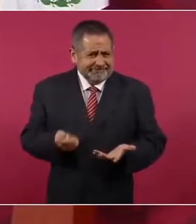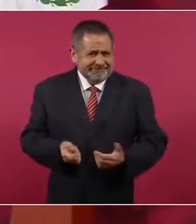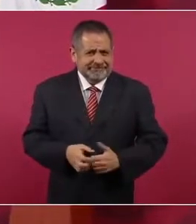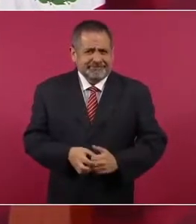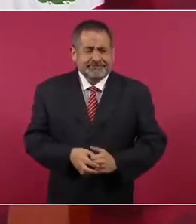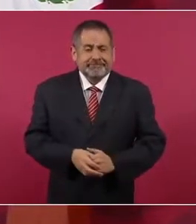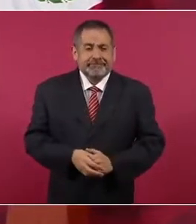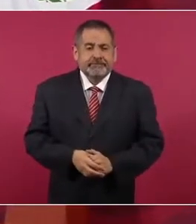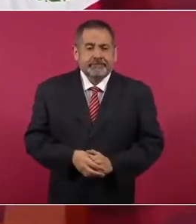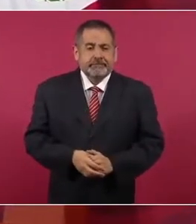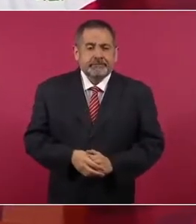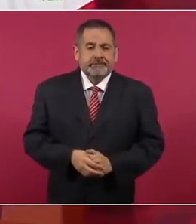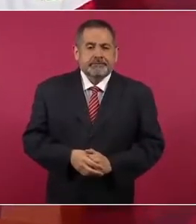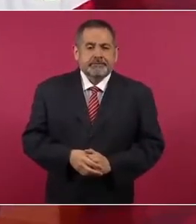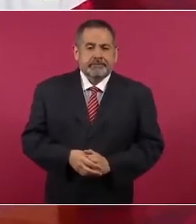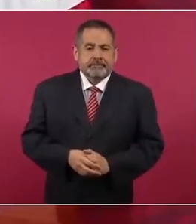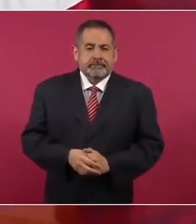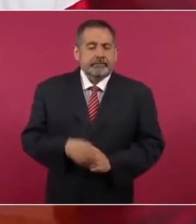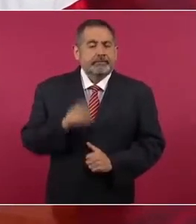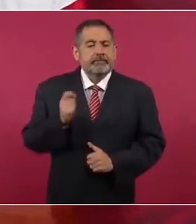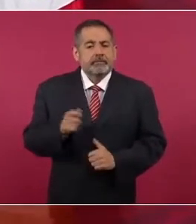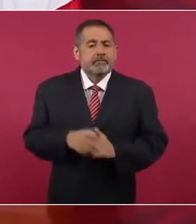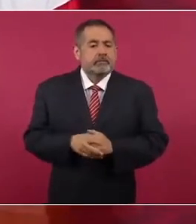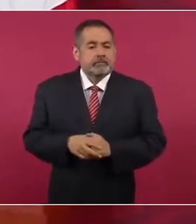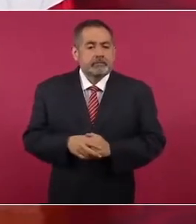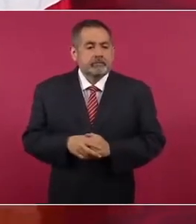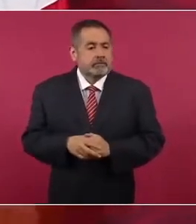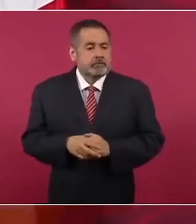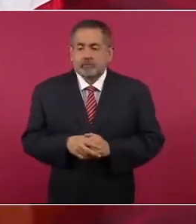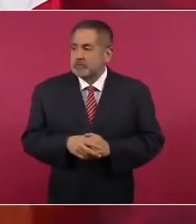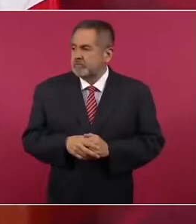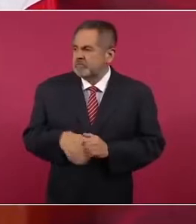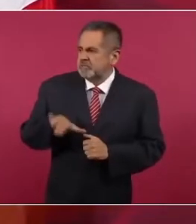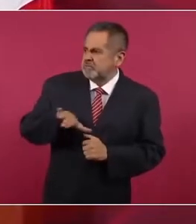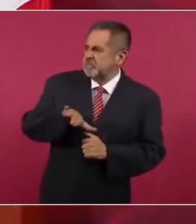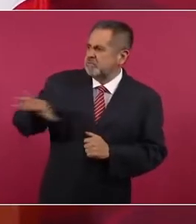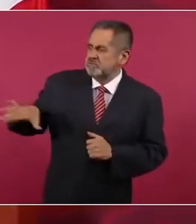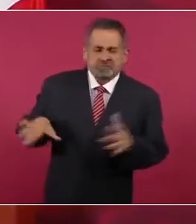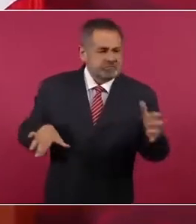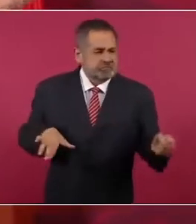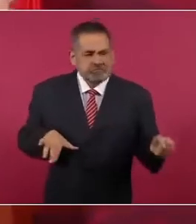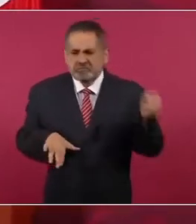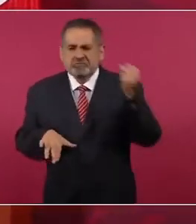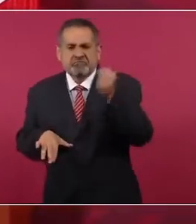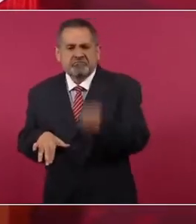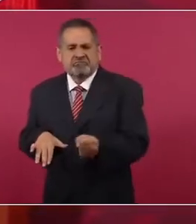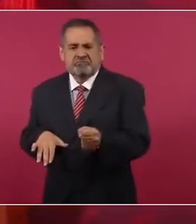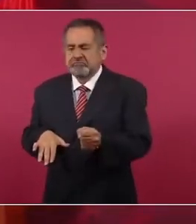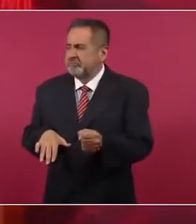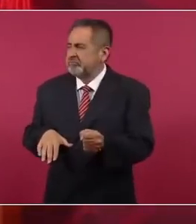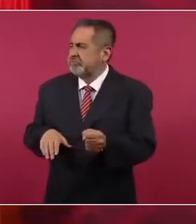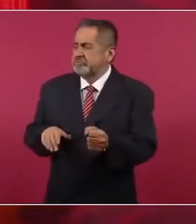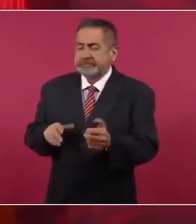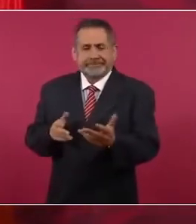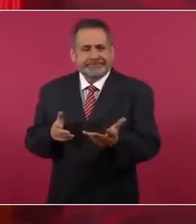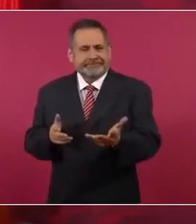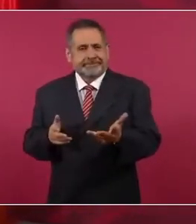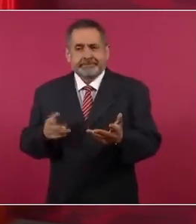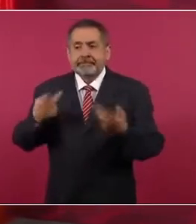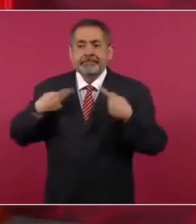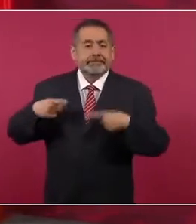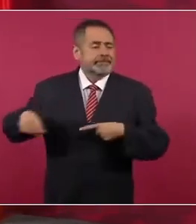Entonces, se lleva a cabo una imposición, pues la gente se